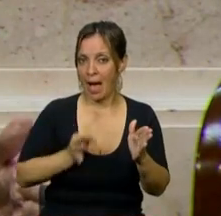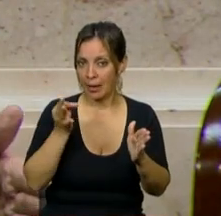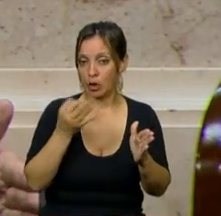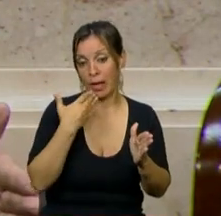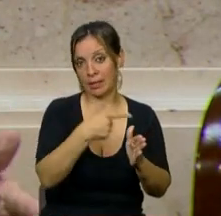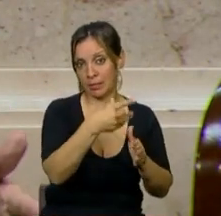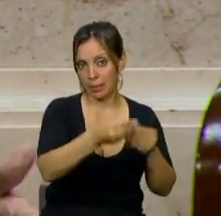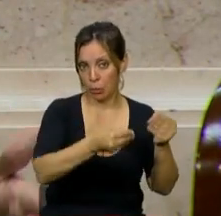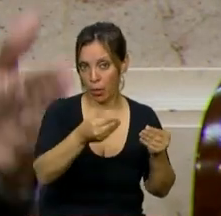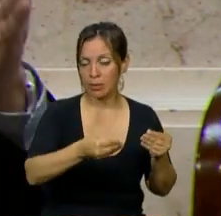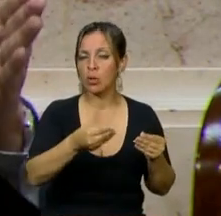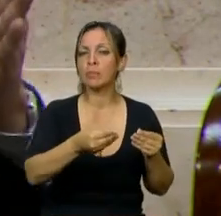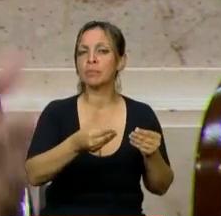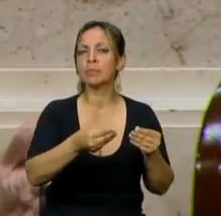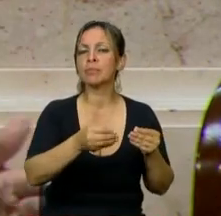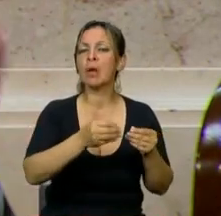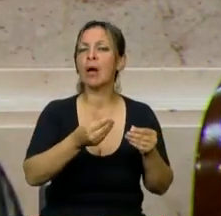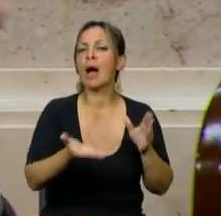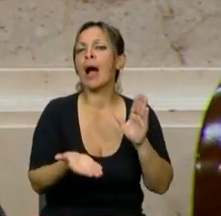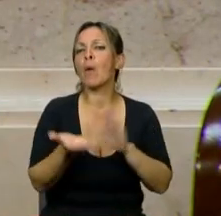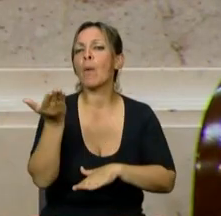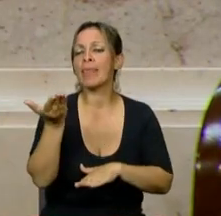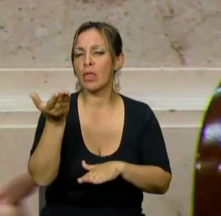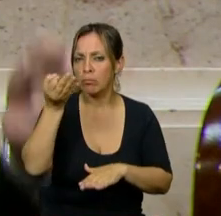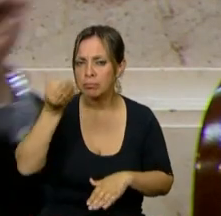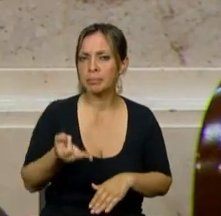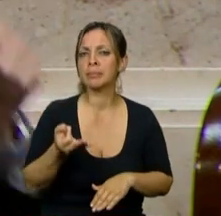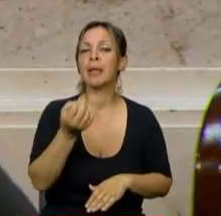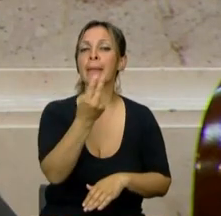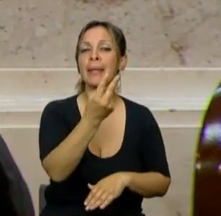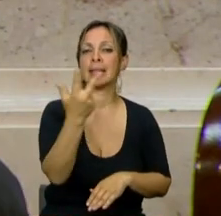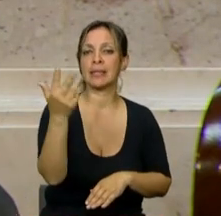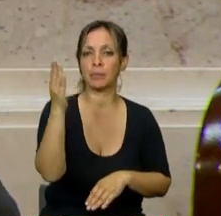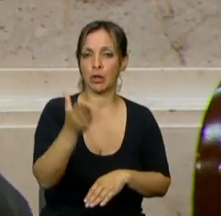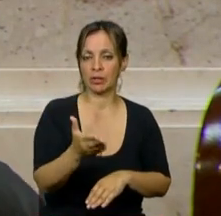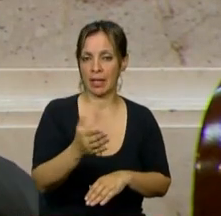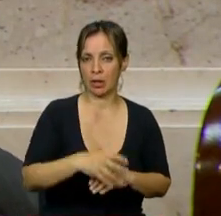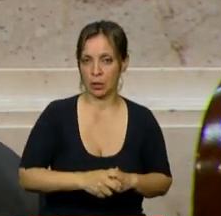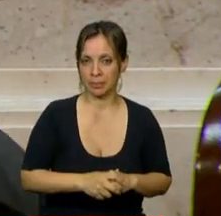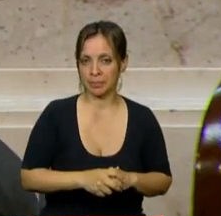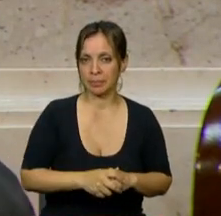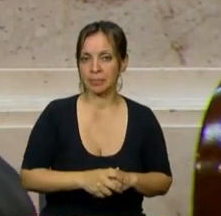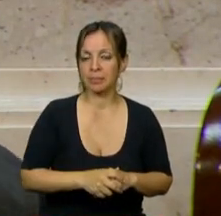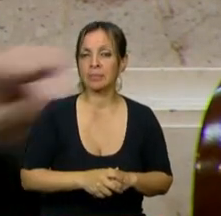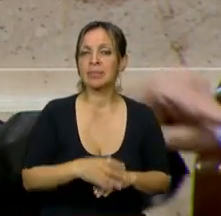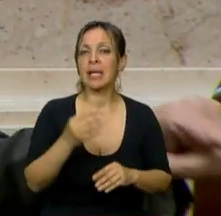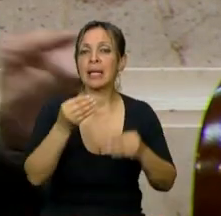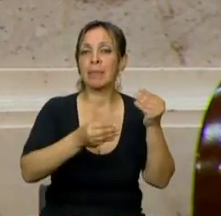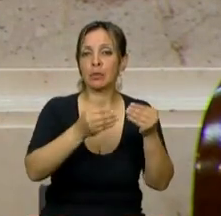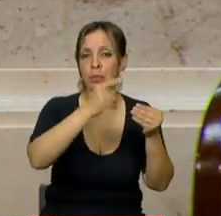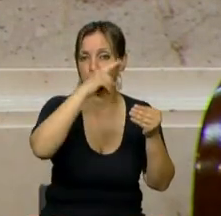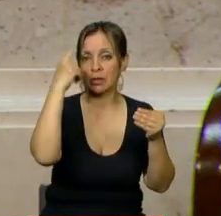presupuesto un aumento en términos reales del 23% en el presupuesto nacional